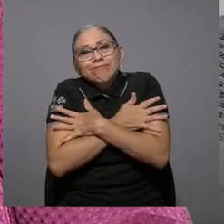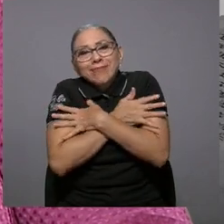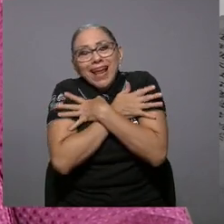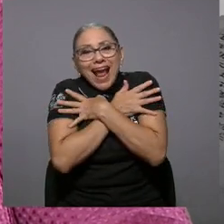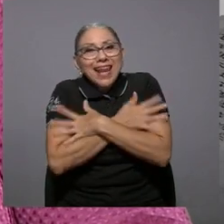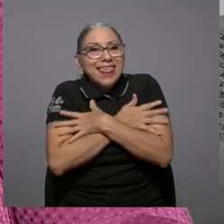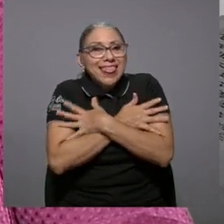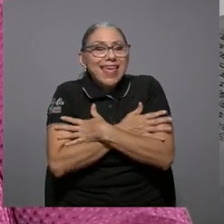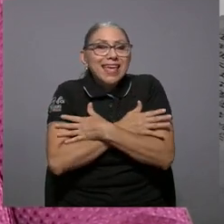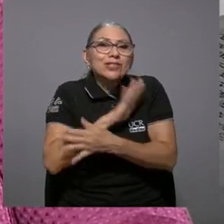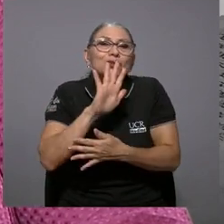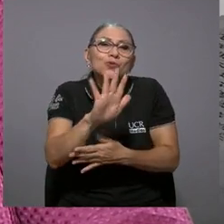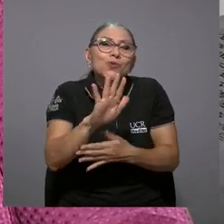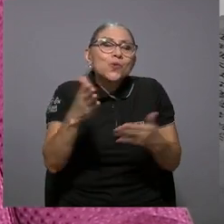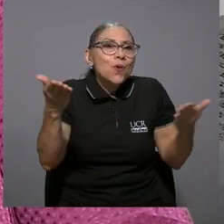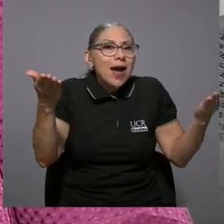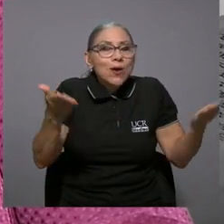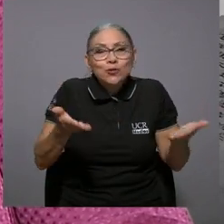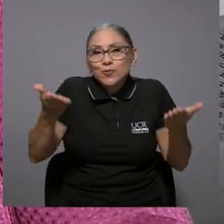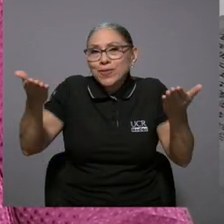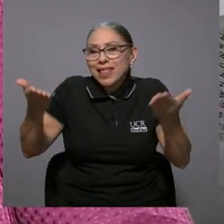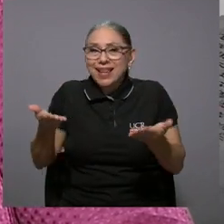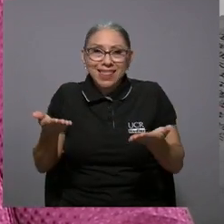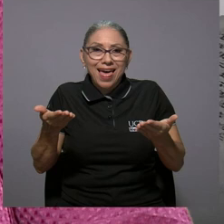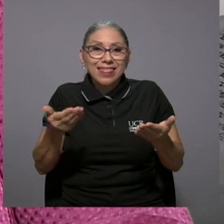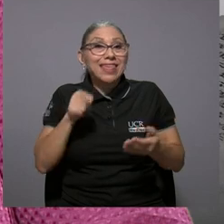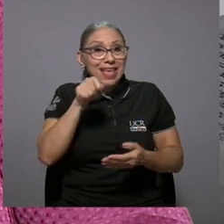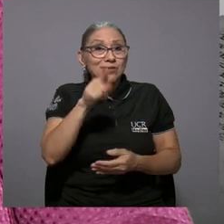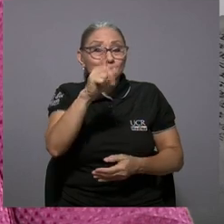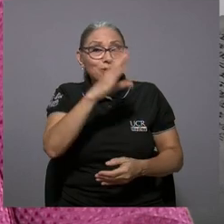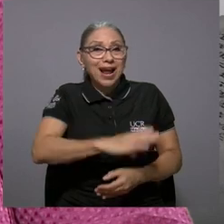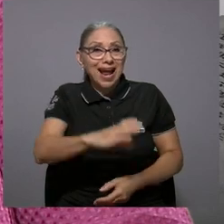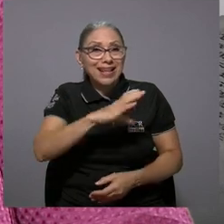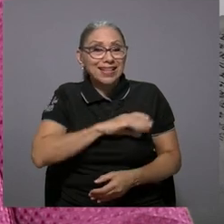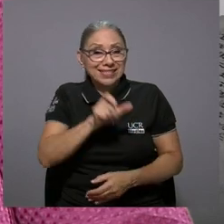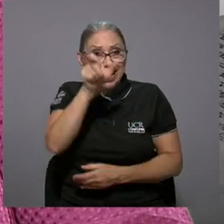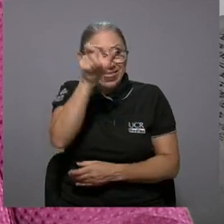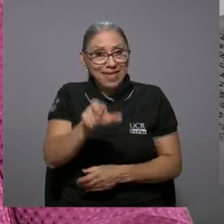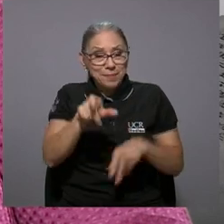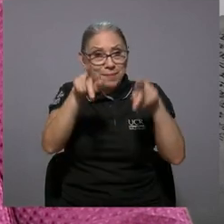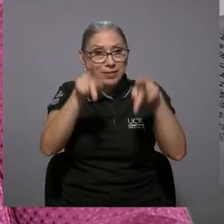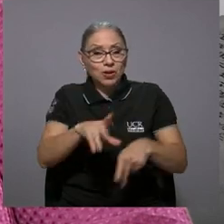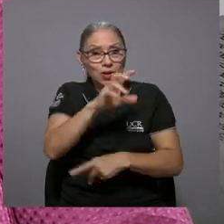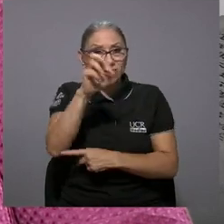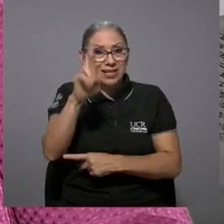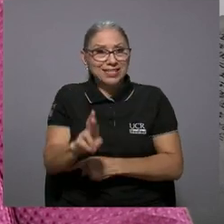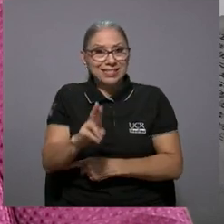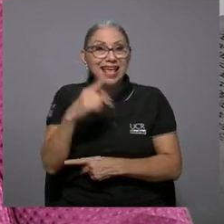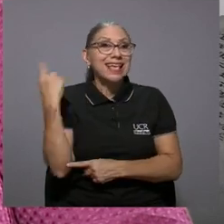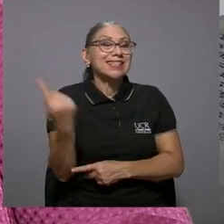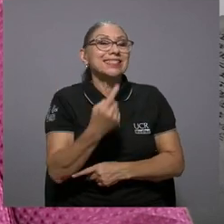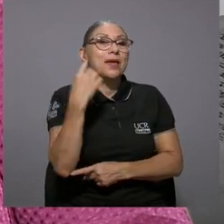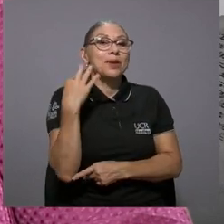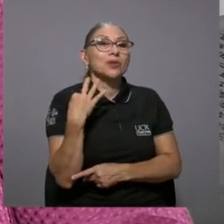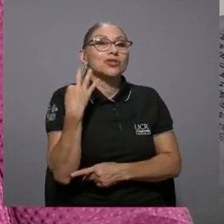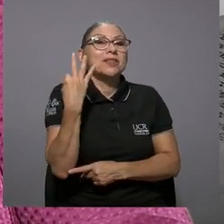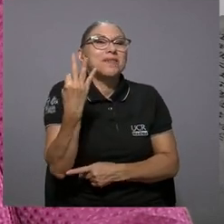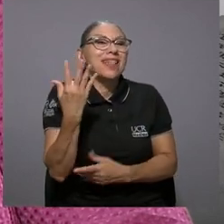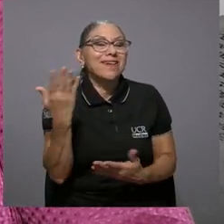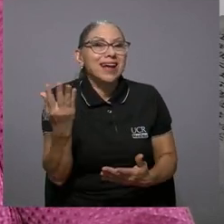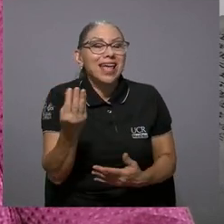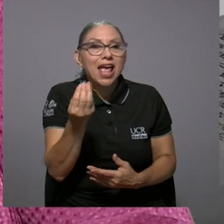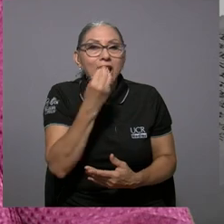con su calidez y su hospitalidad que ha sido una de las características del ser costarricense